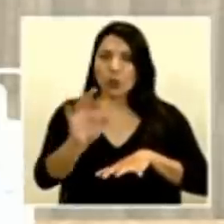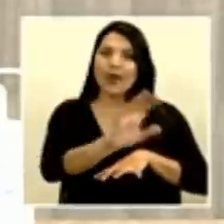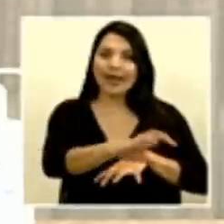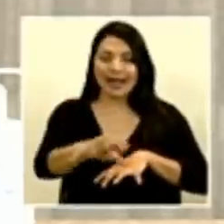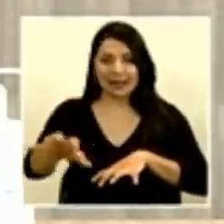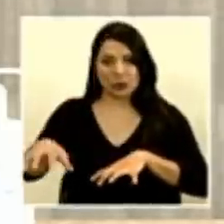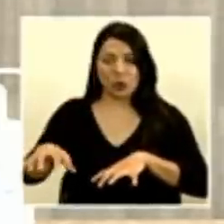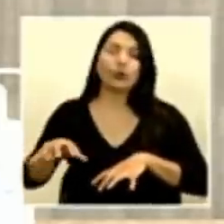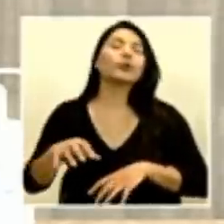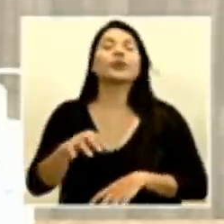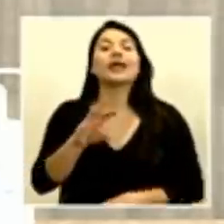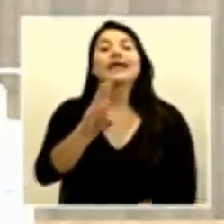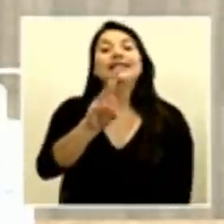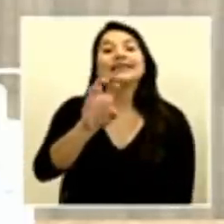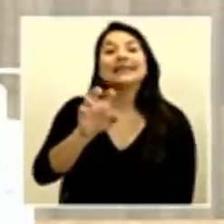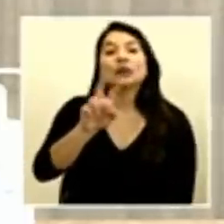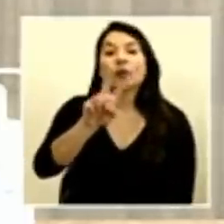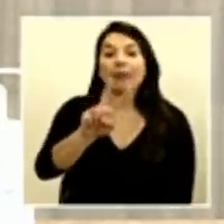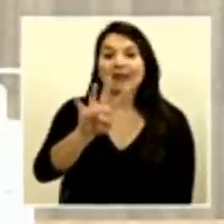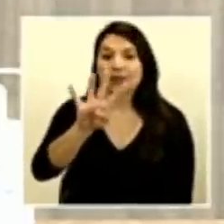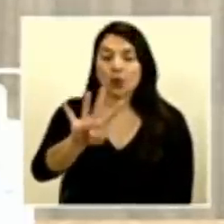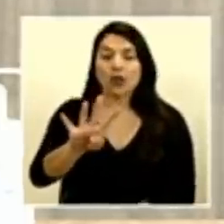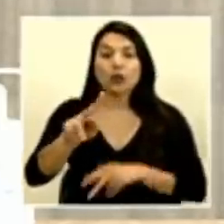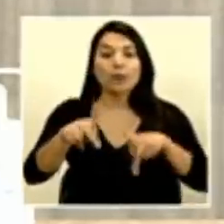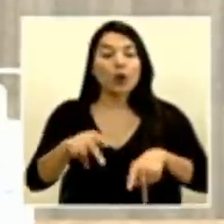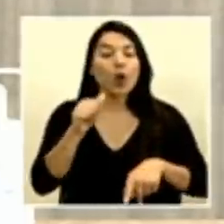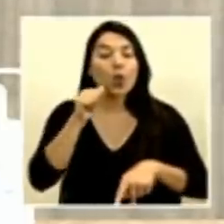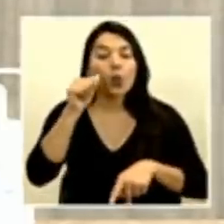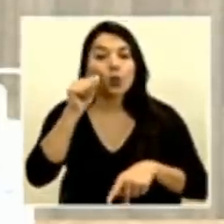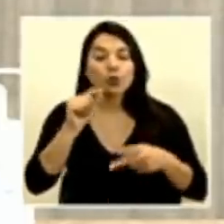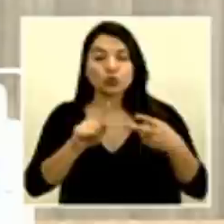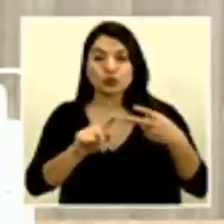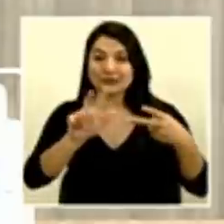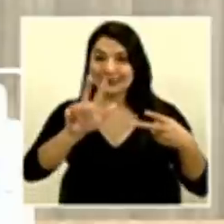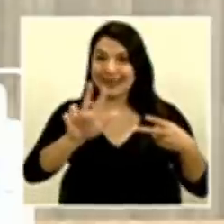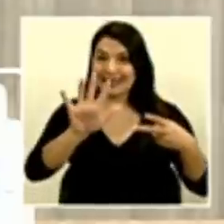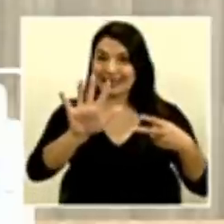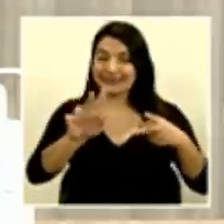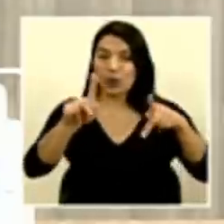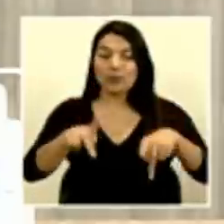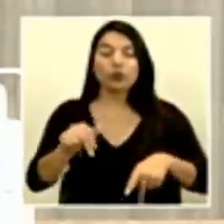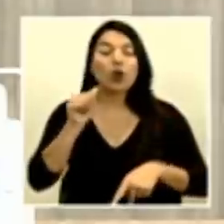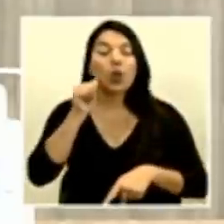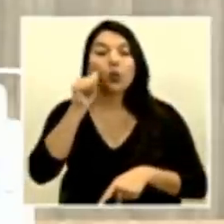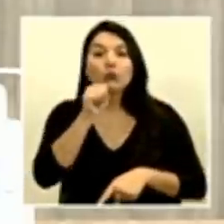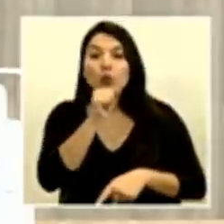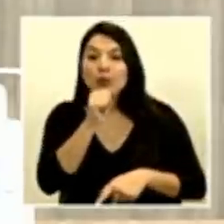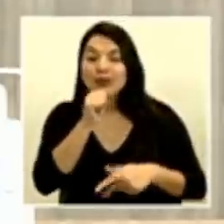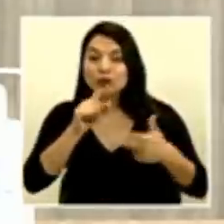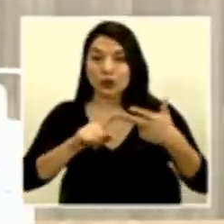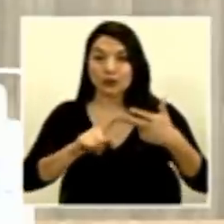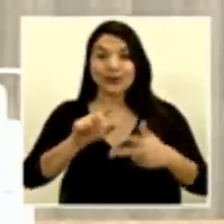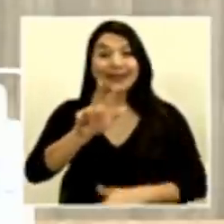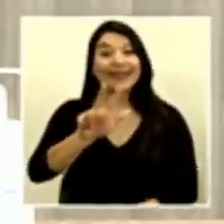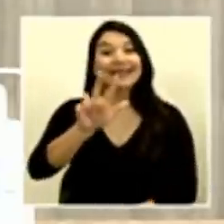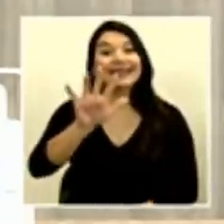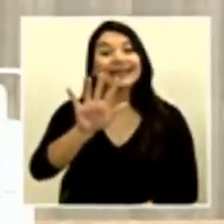624 adultos, 35 personas mayores y 34 menores de edad.